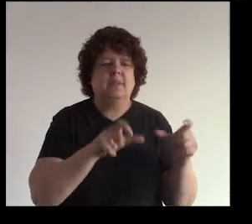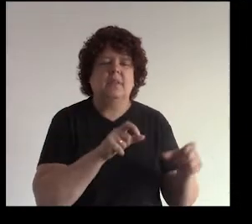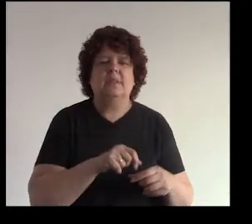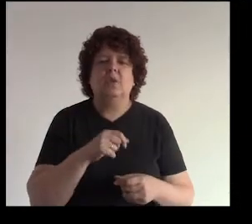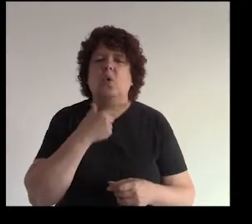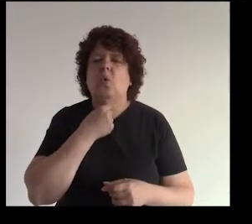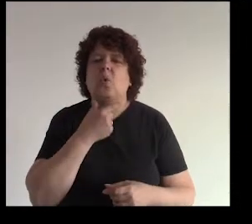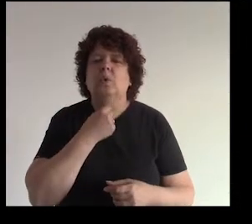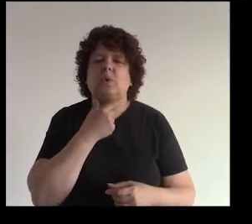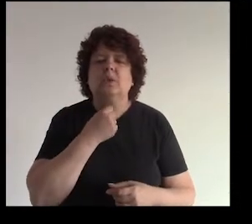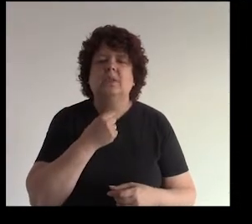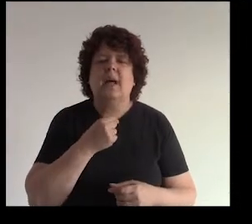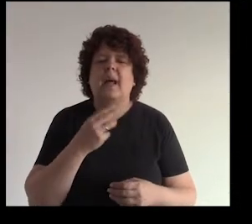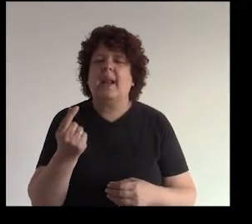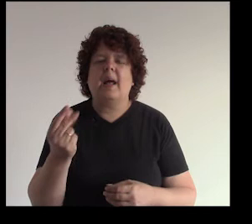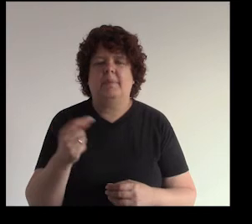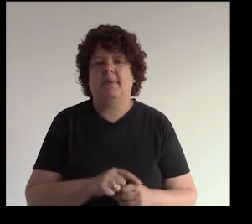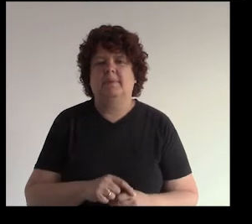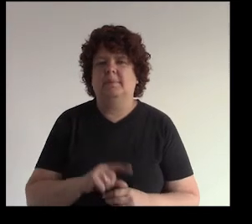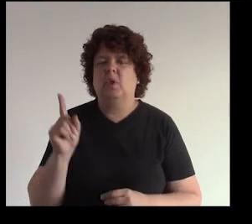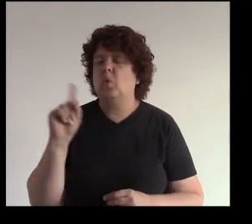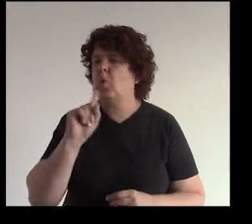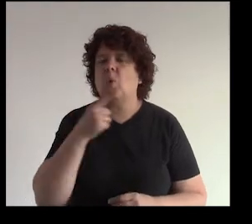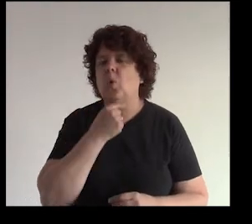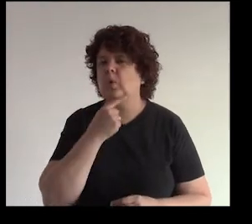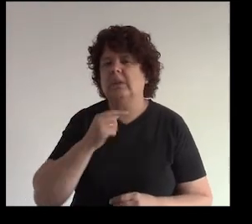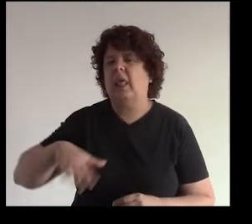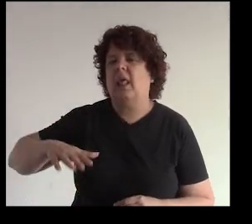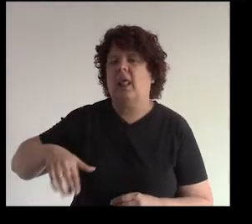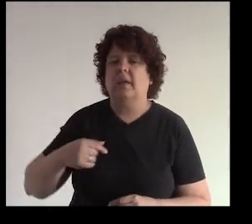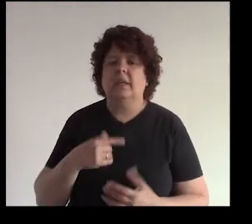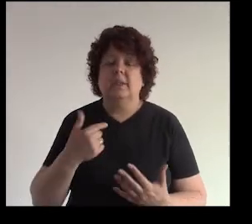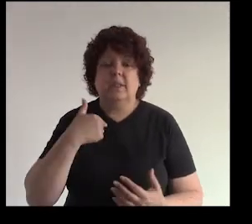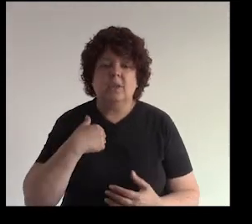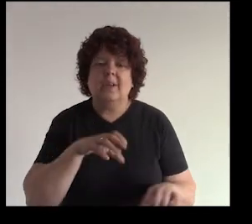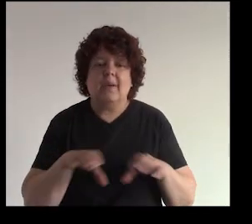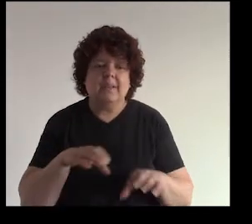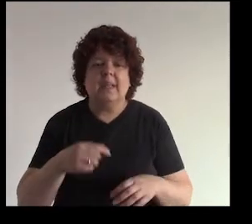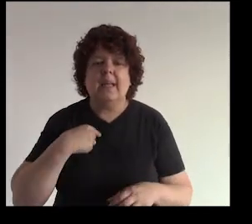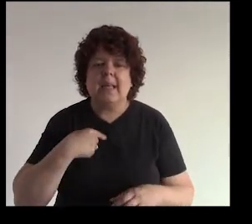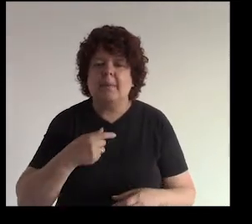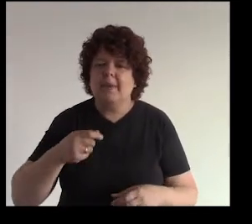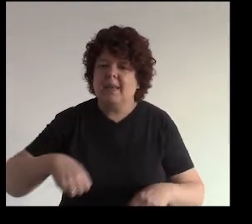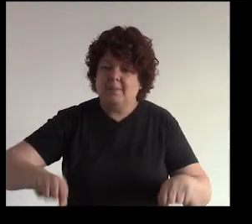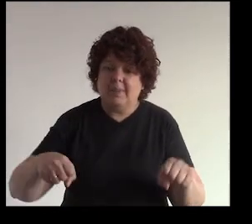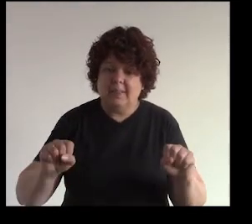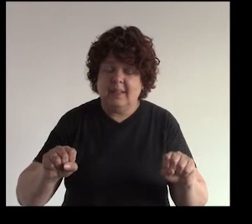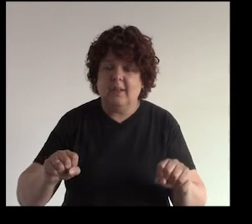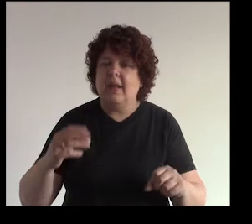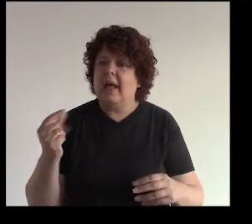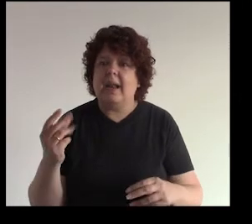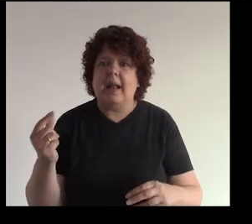yo anoto ¿no? a las personas no les gusta que el delivery se demore entonces ¿qué debo hacer yo? asegurarme que mi delivery